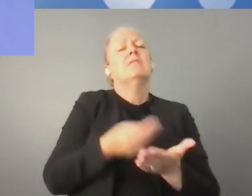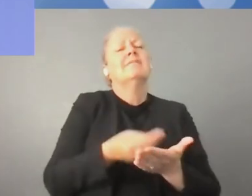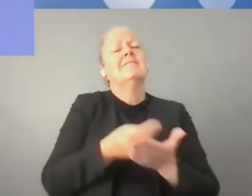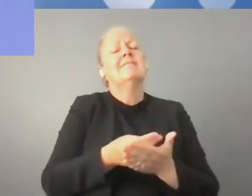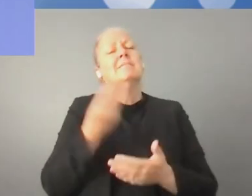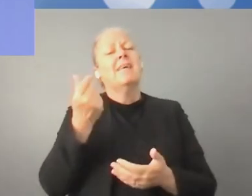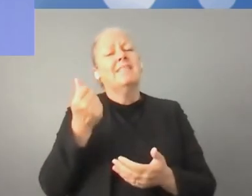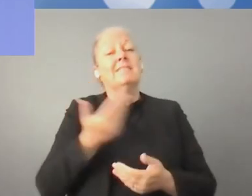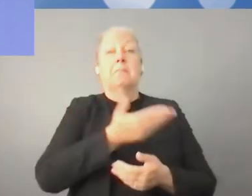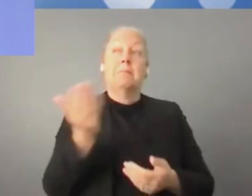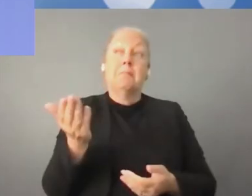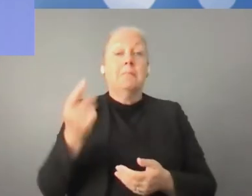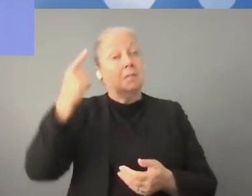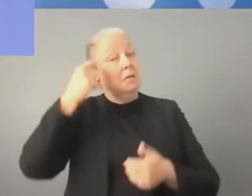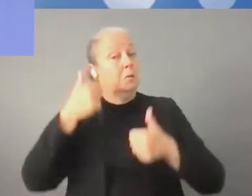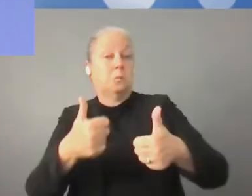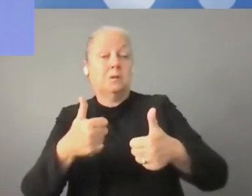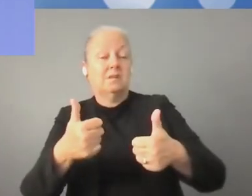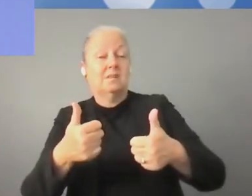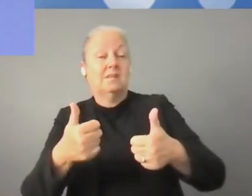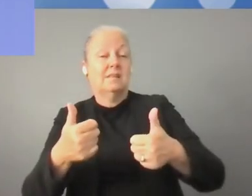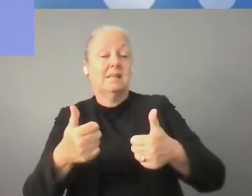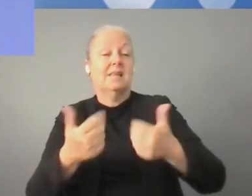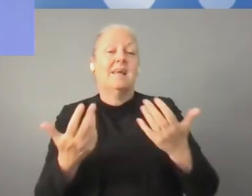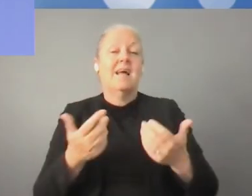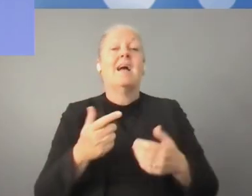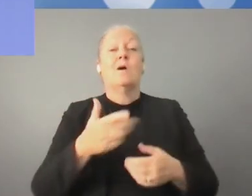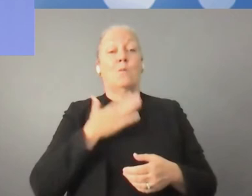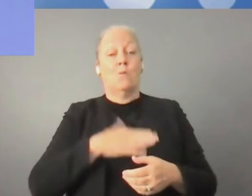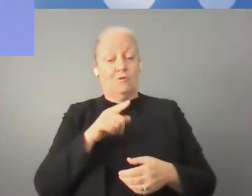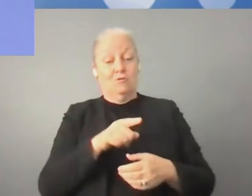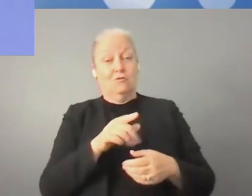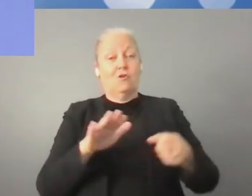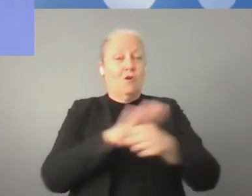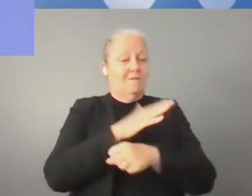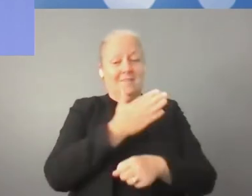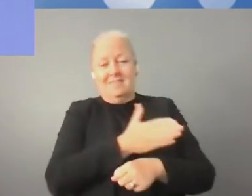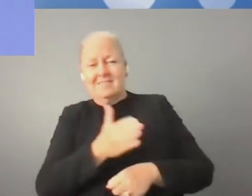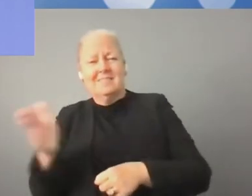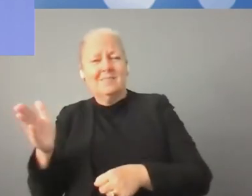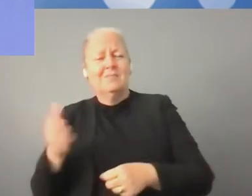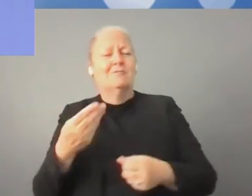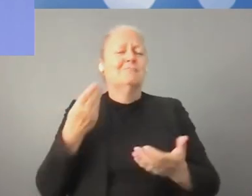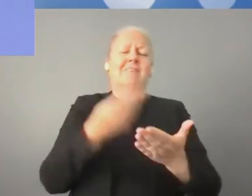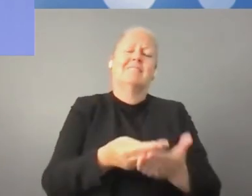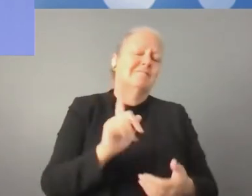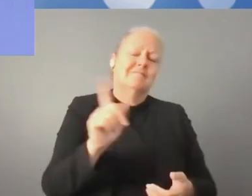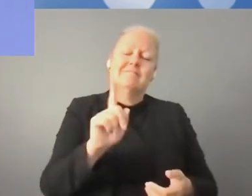en un crecimiento orgánico. Estos empresarios quieren crecer de forma autónoma.